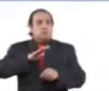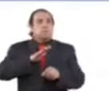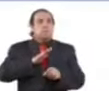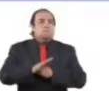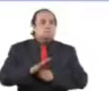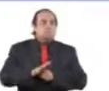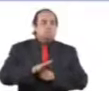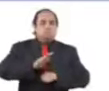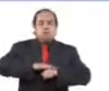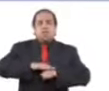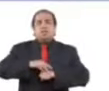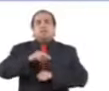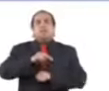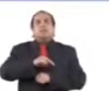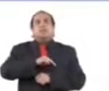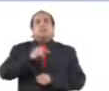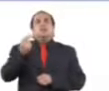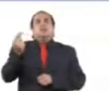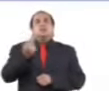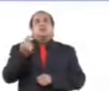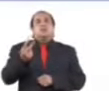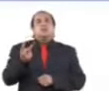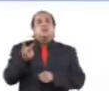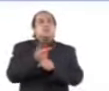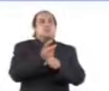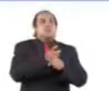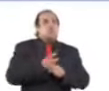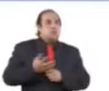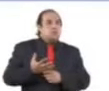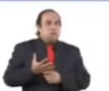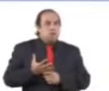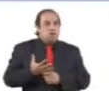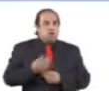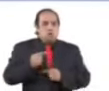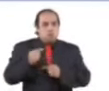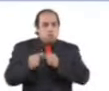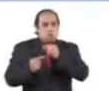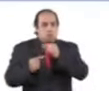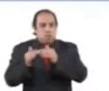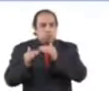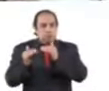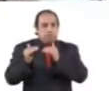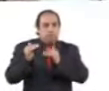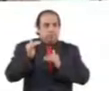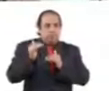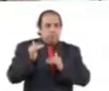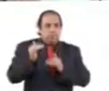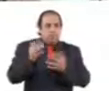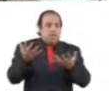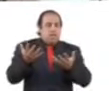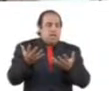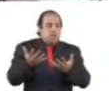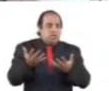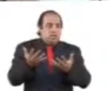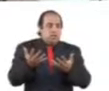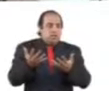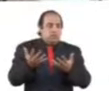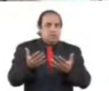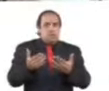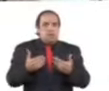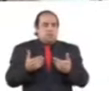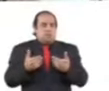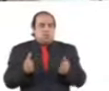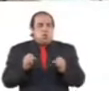lo que más debe convocarnos, es que gradualmente esto haga menos sensibles, menos empáticos